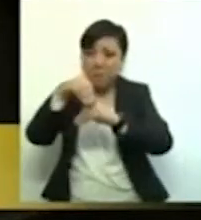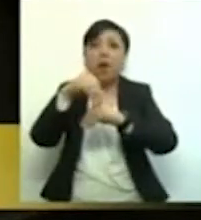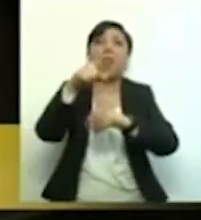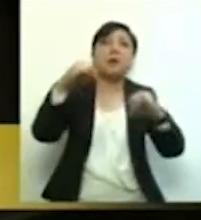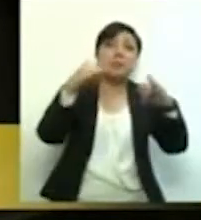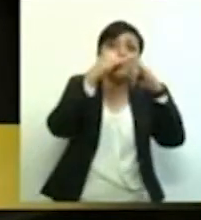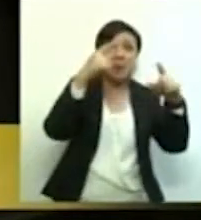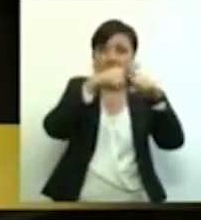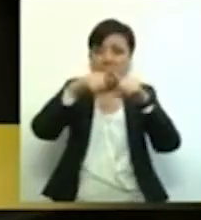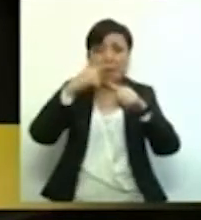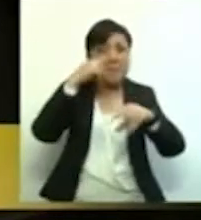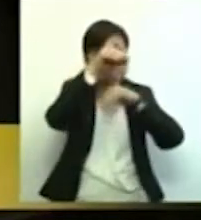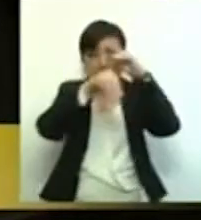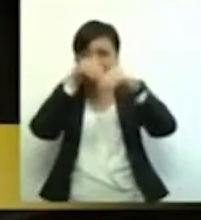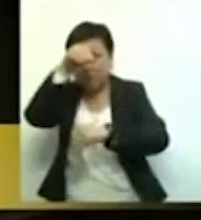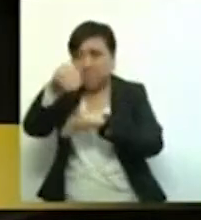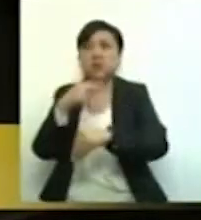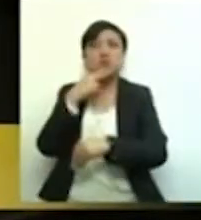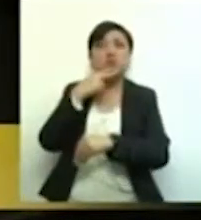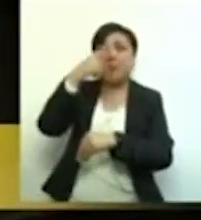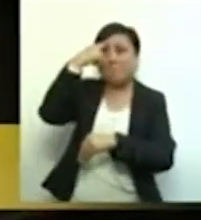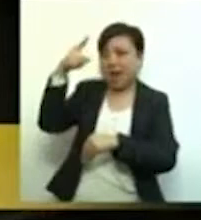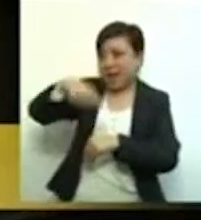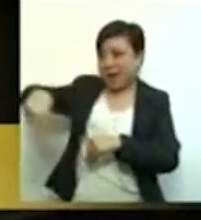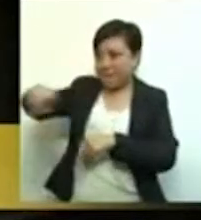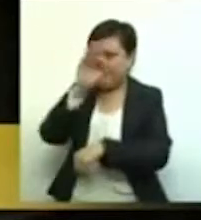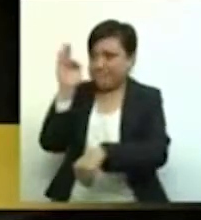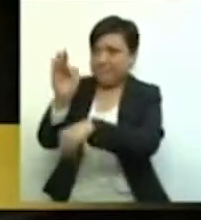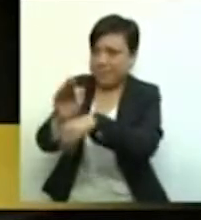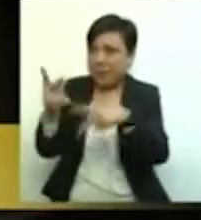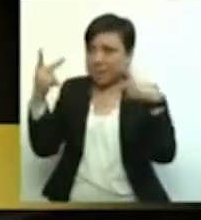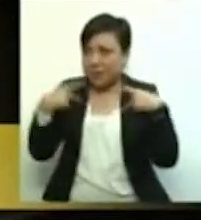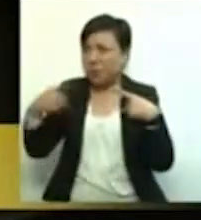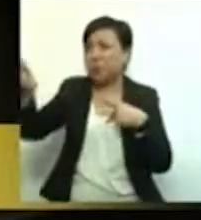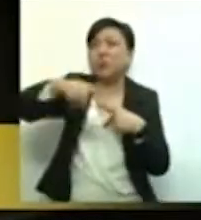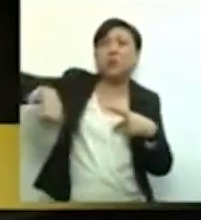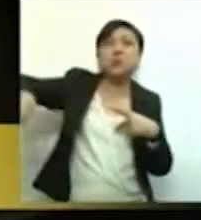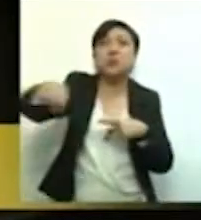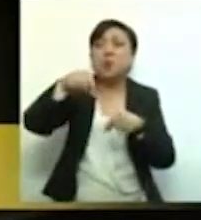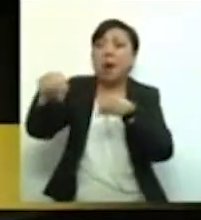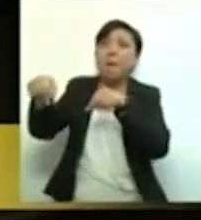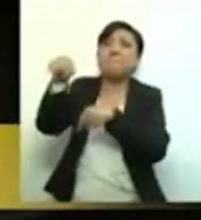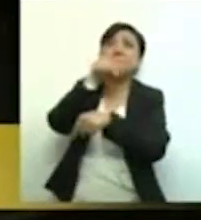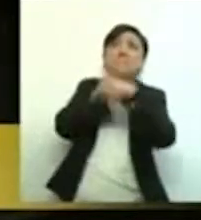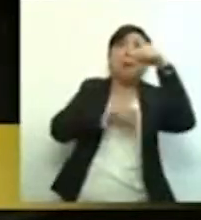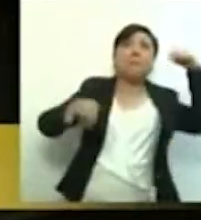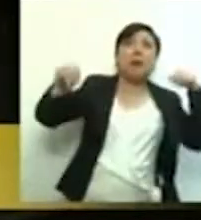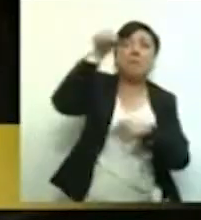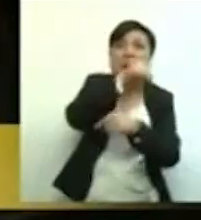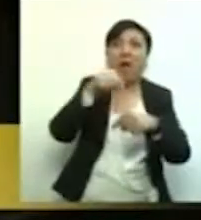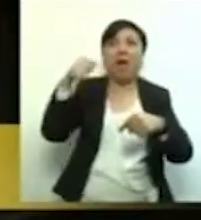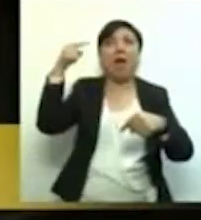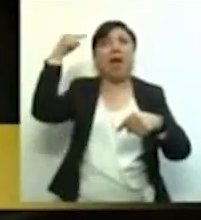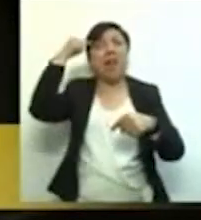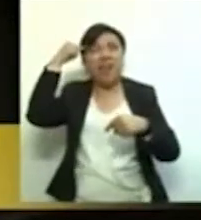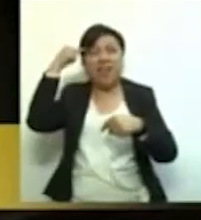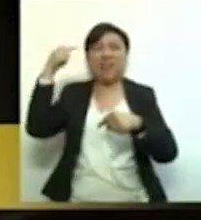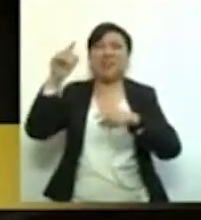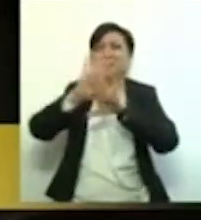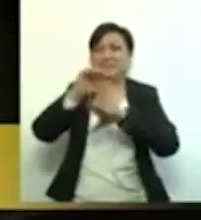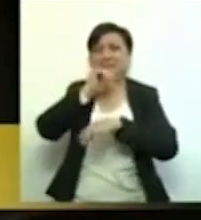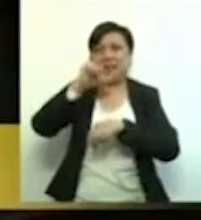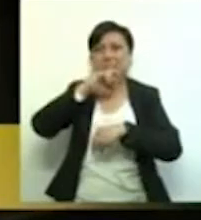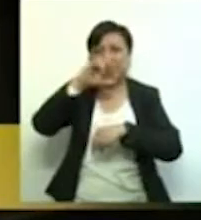a nuestro pueblo. Dejemos de dar pasos hacia atrás con razonamientos mal fundados y miremos hacia el